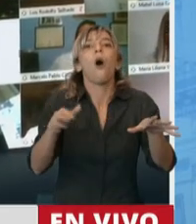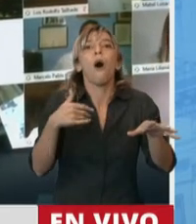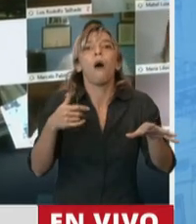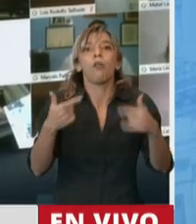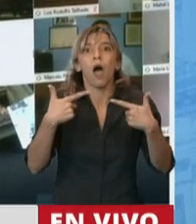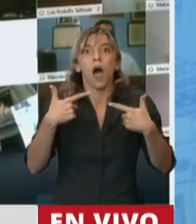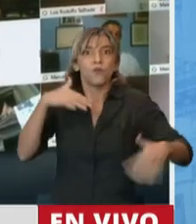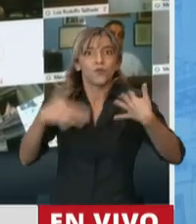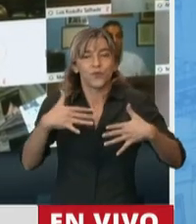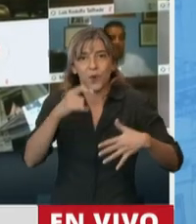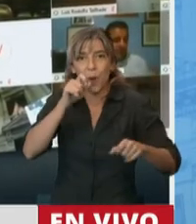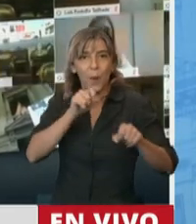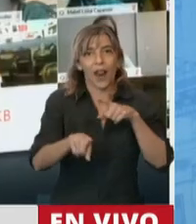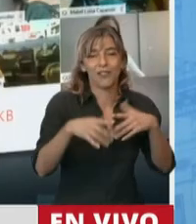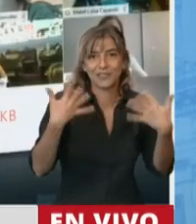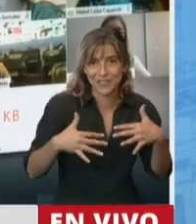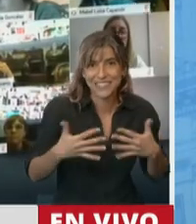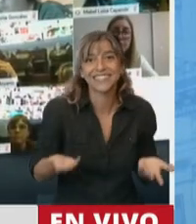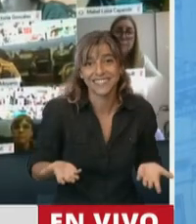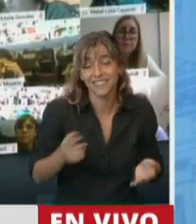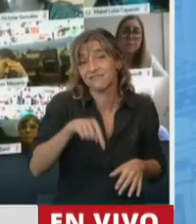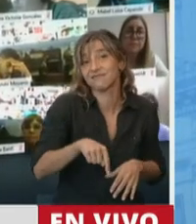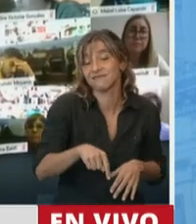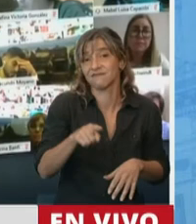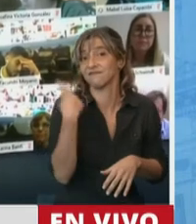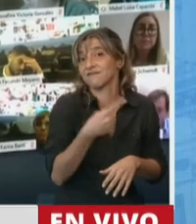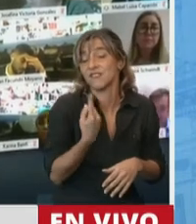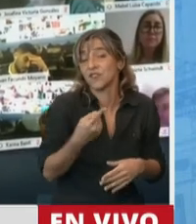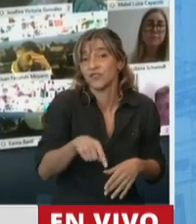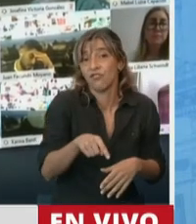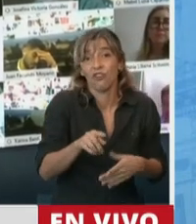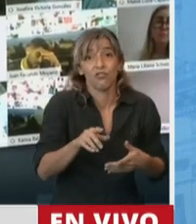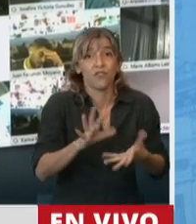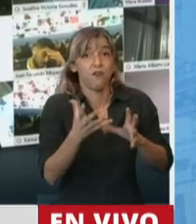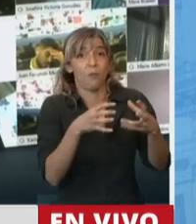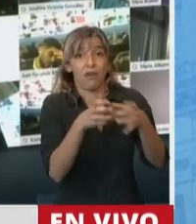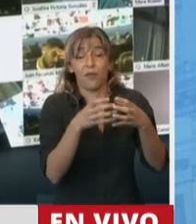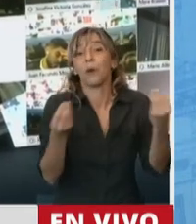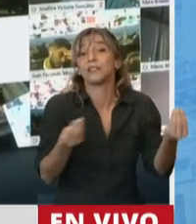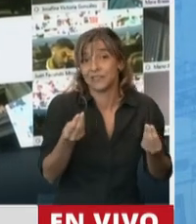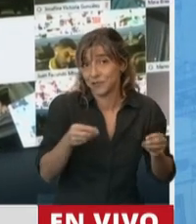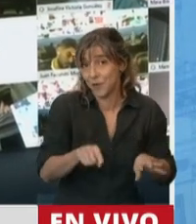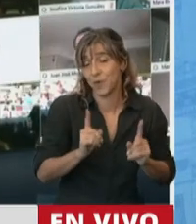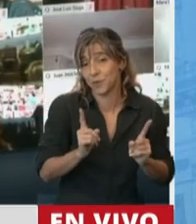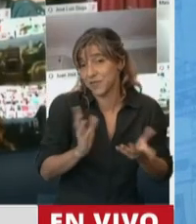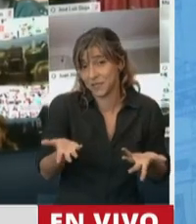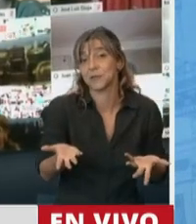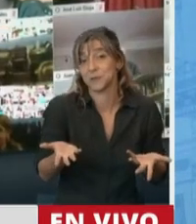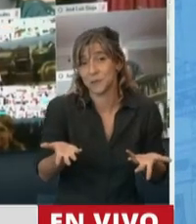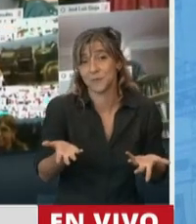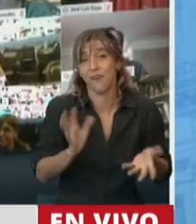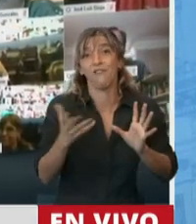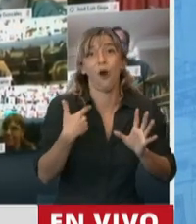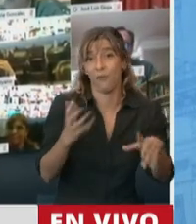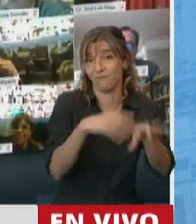de la necesidad de legislar en el sentido que hoy lo estamos haciendo. Es cierto, presidente. le pido si puede ir redondeando.